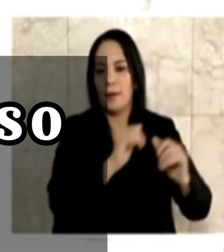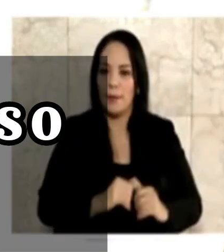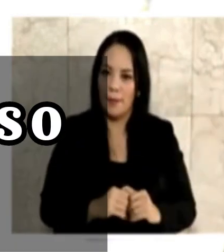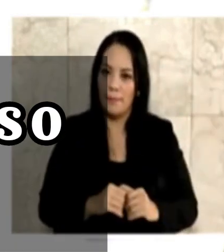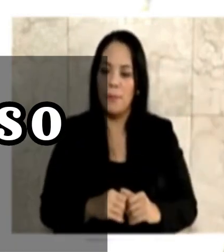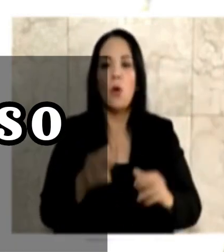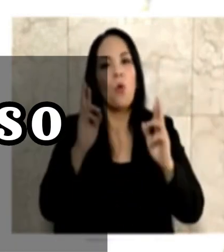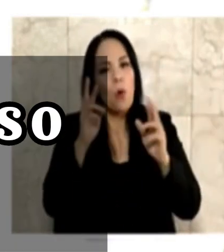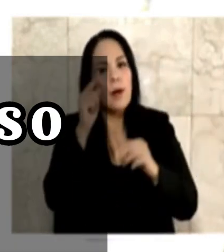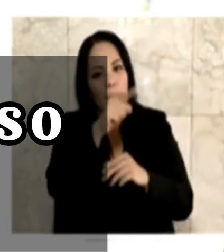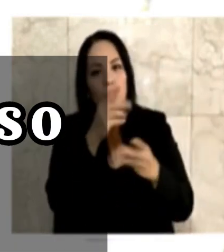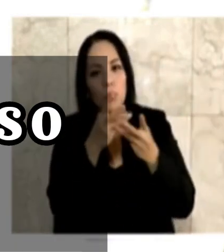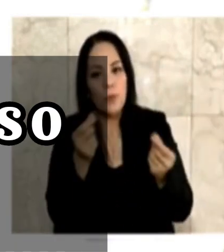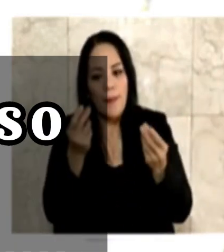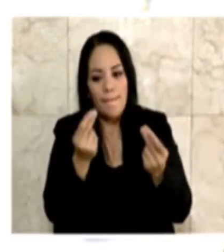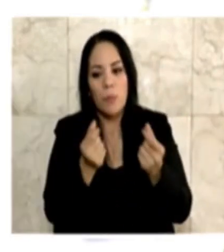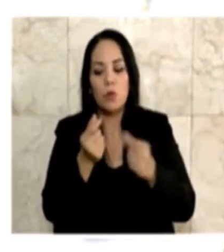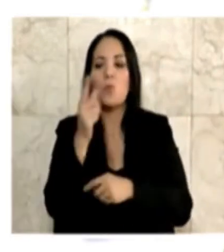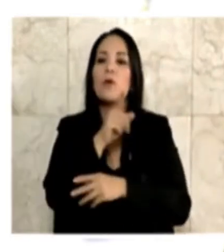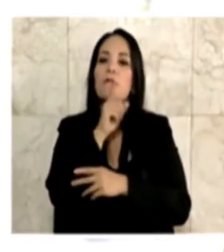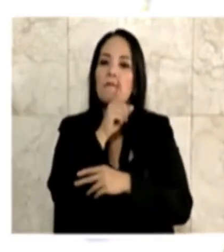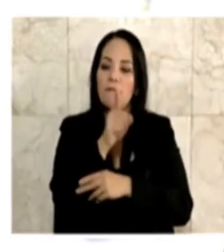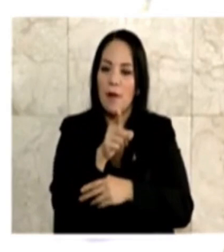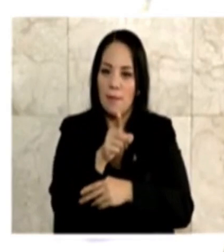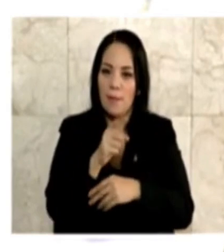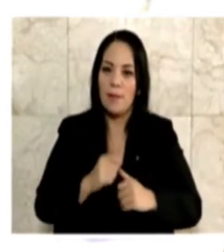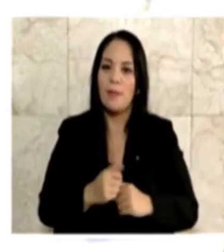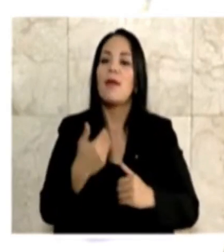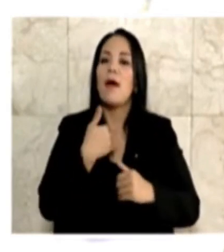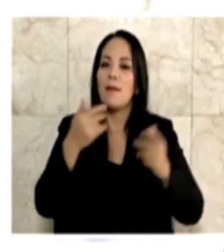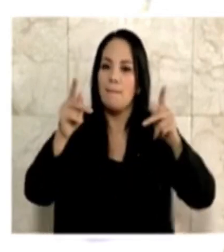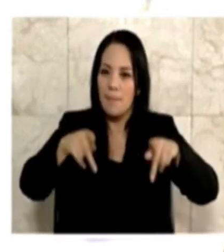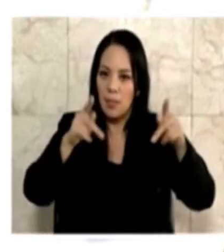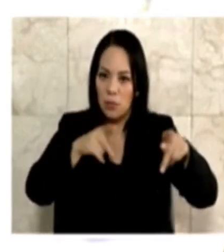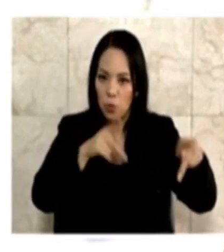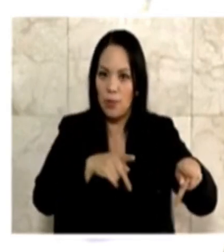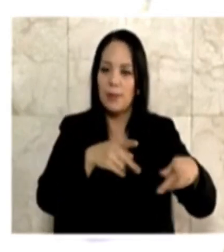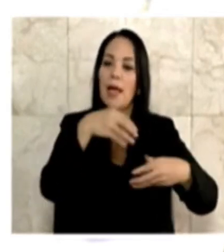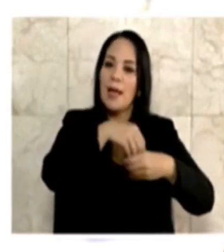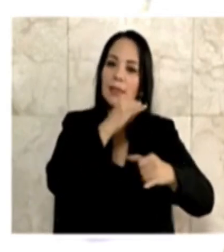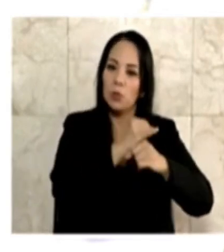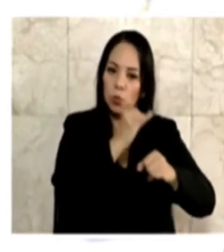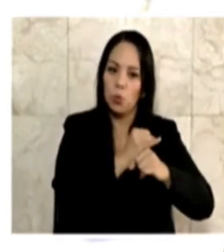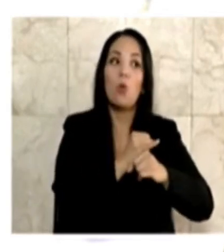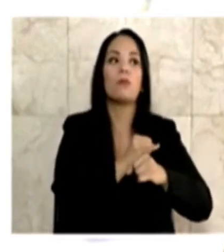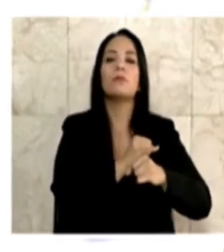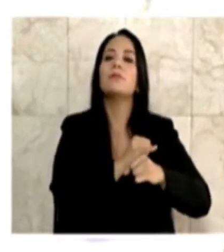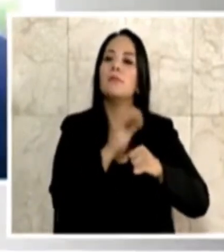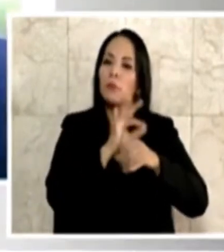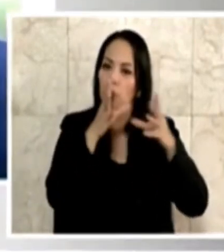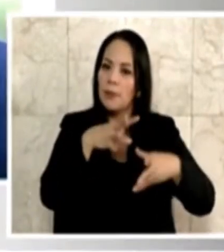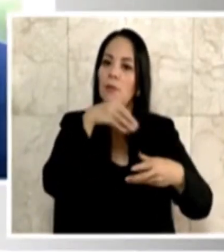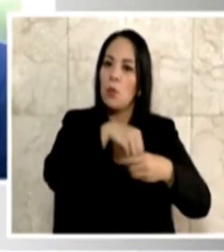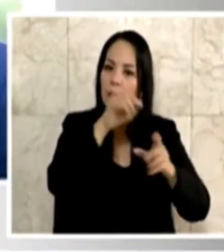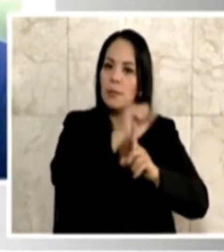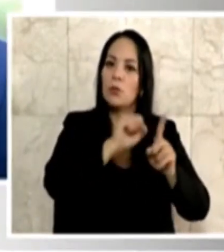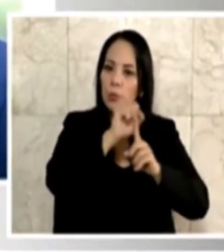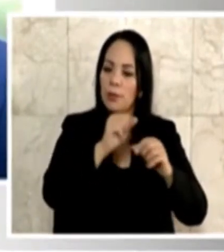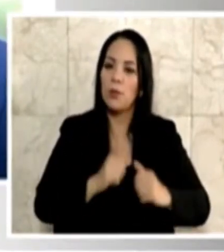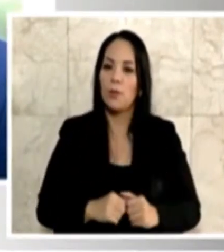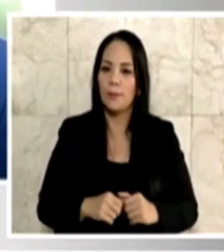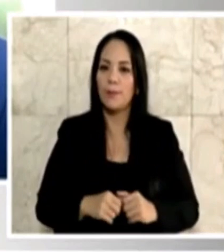esto se resuelva pronto porque efectivamente hay personas en la institución que están involucradas en esta situación.